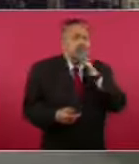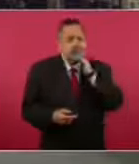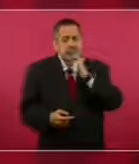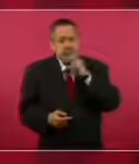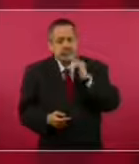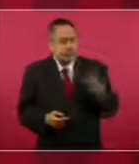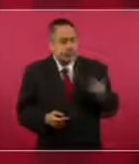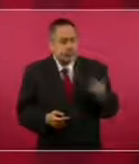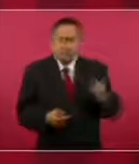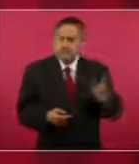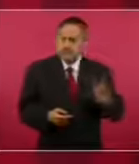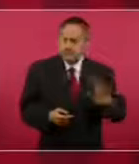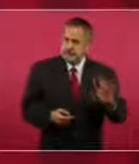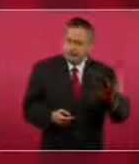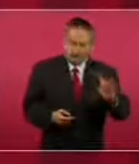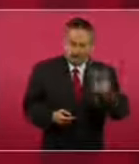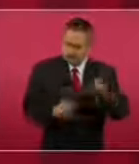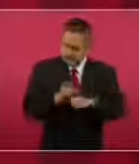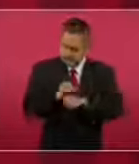hay que ver,